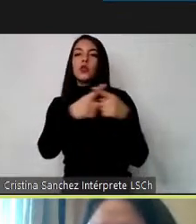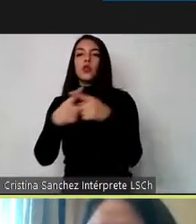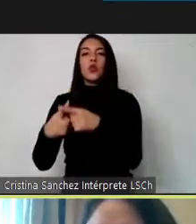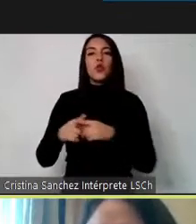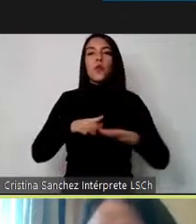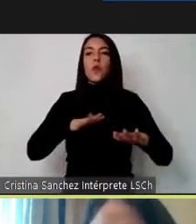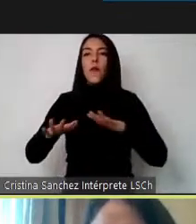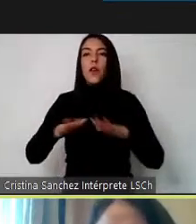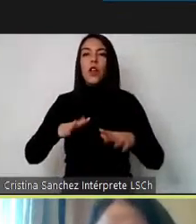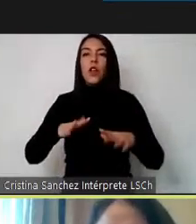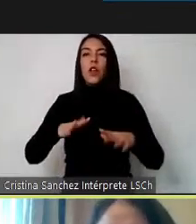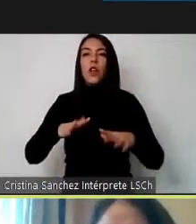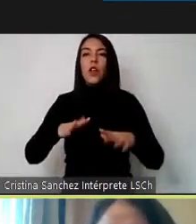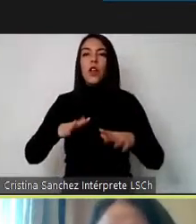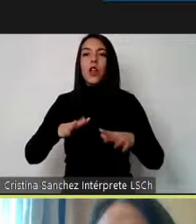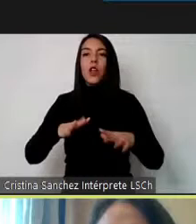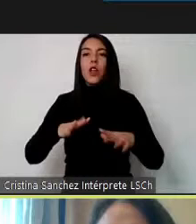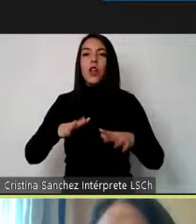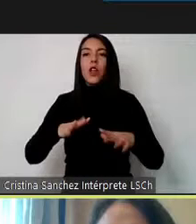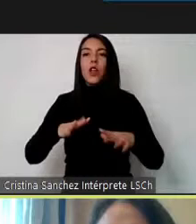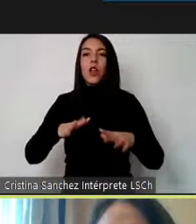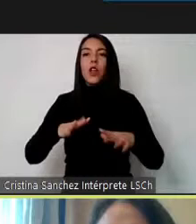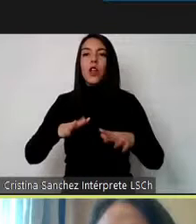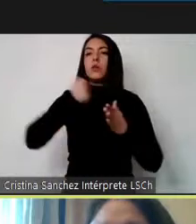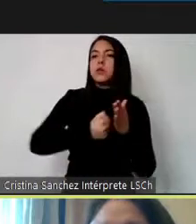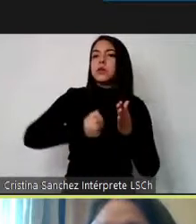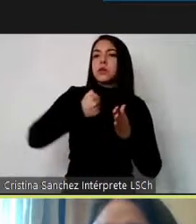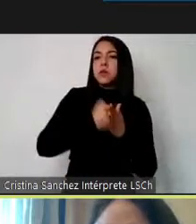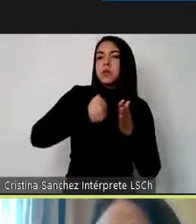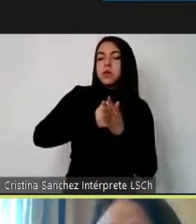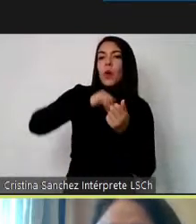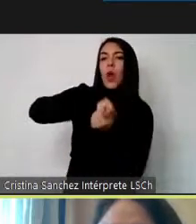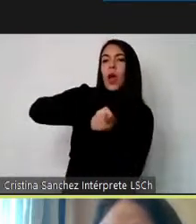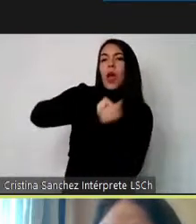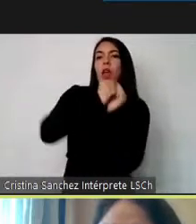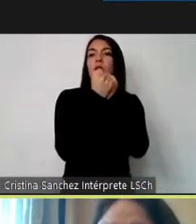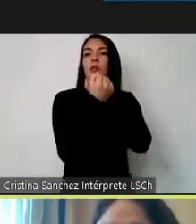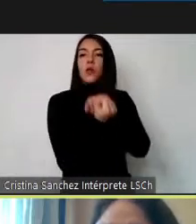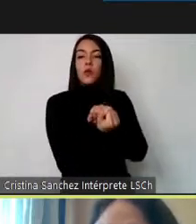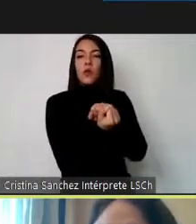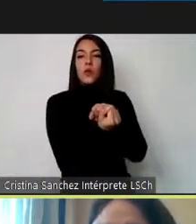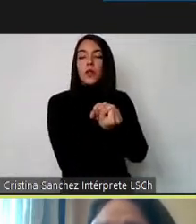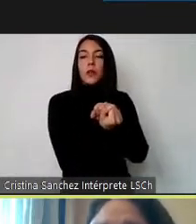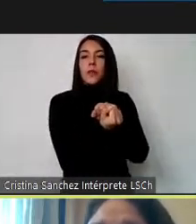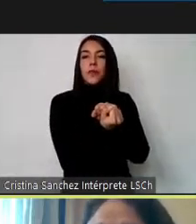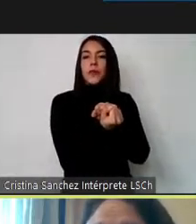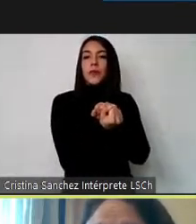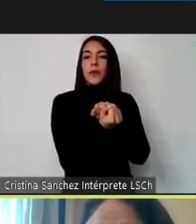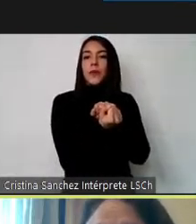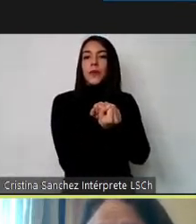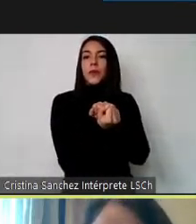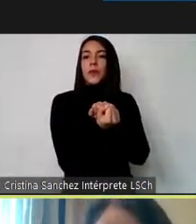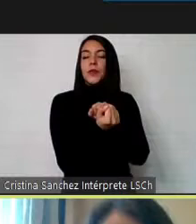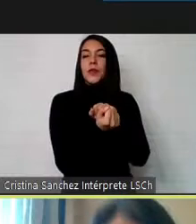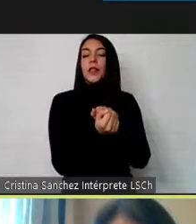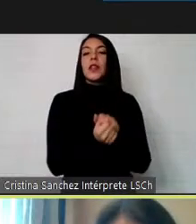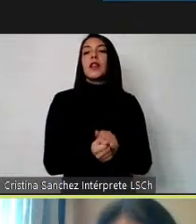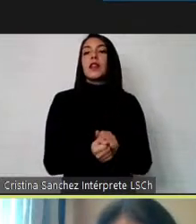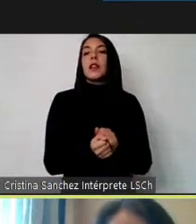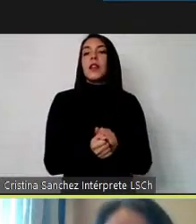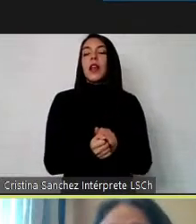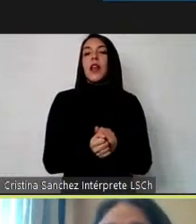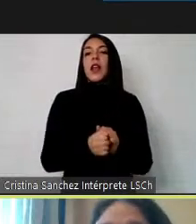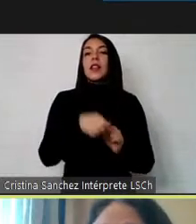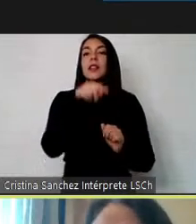políticos y culturales que luchan para modificar las correlaciones de fuerza y dominio prevalecientes en una